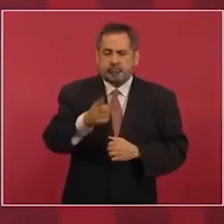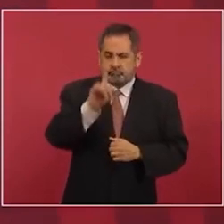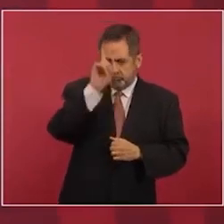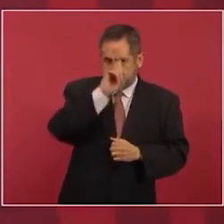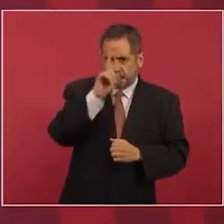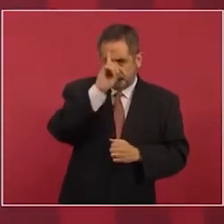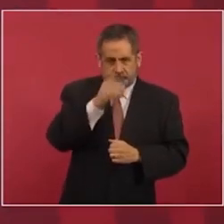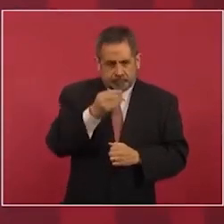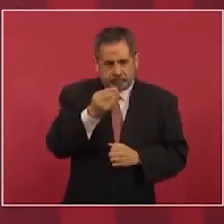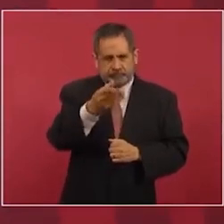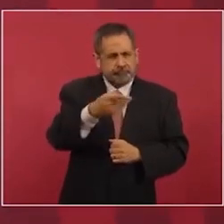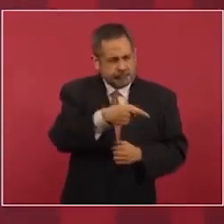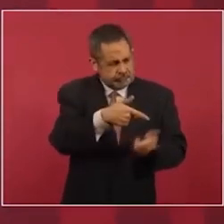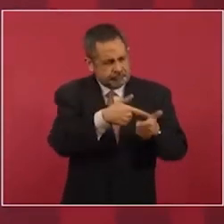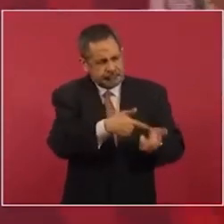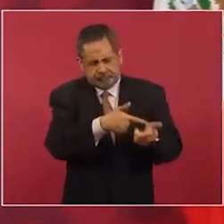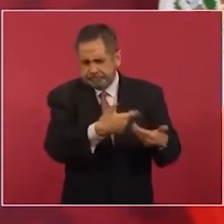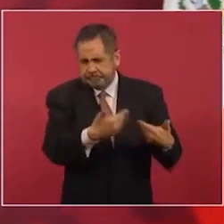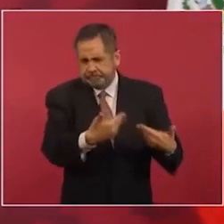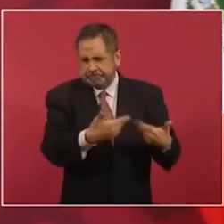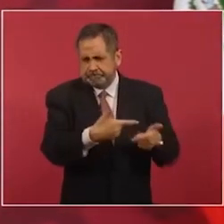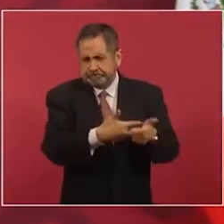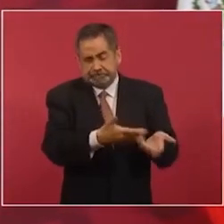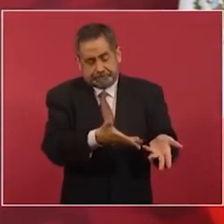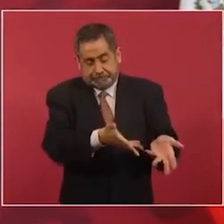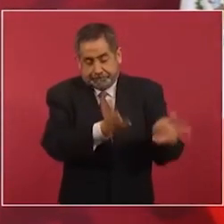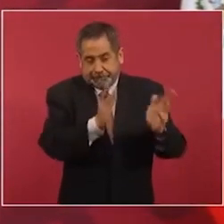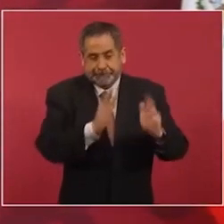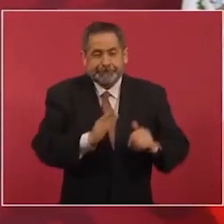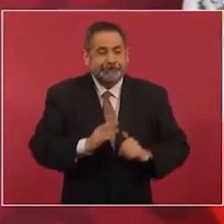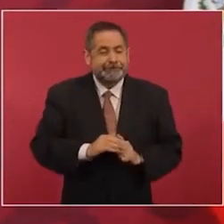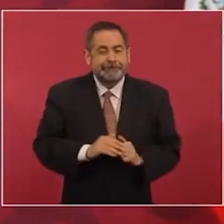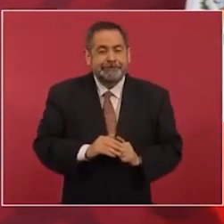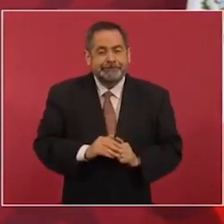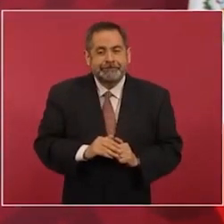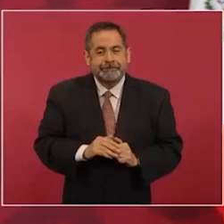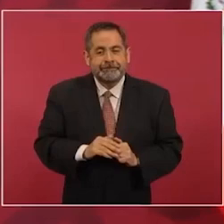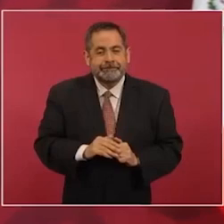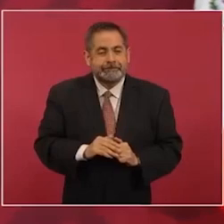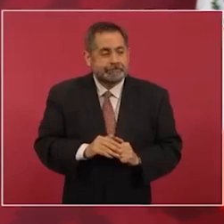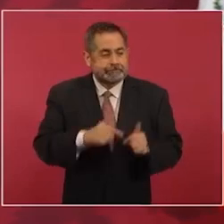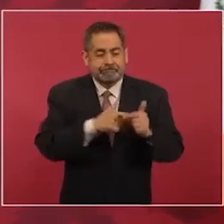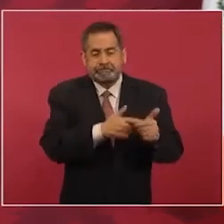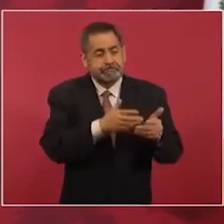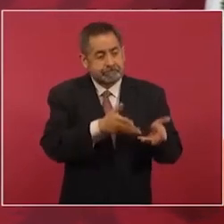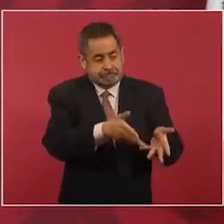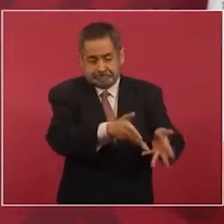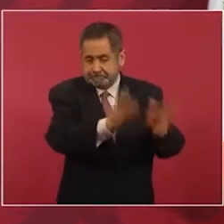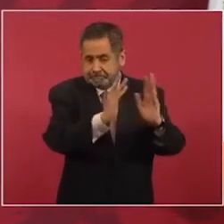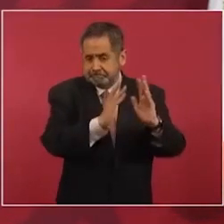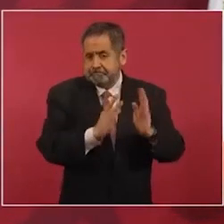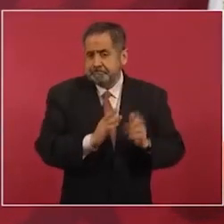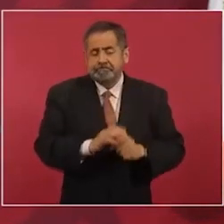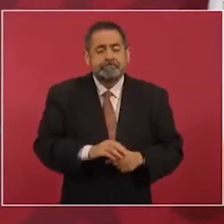siguieran así, que sigan su camino